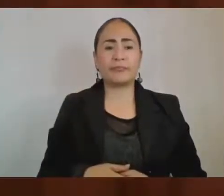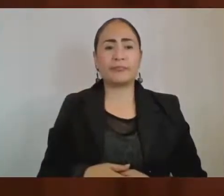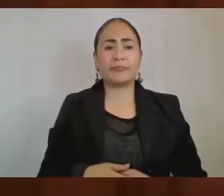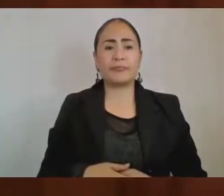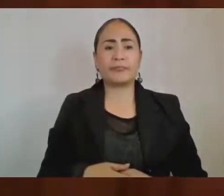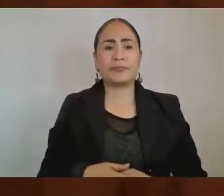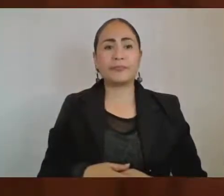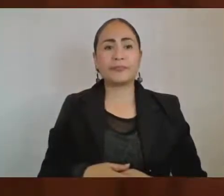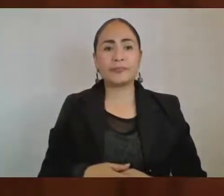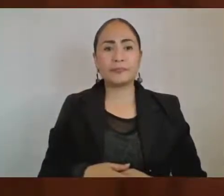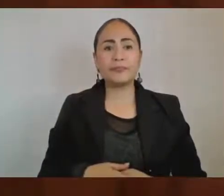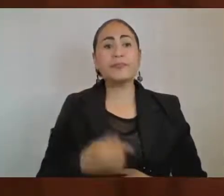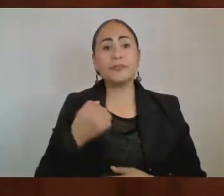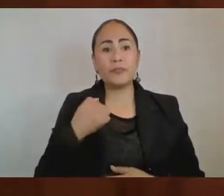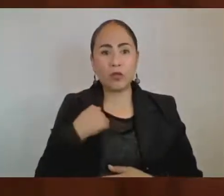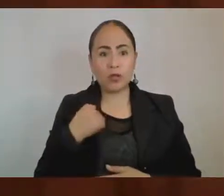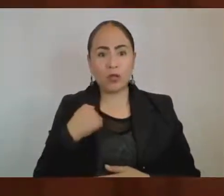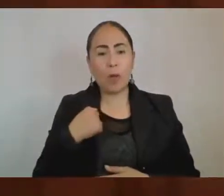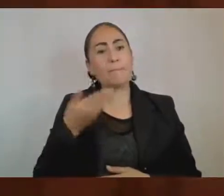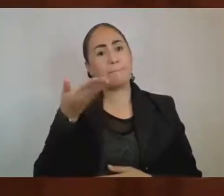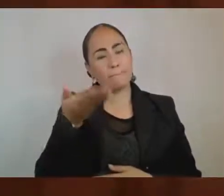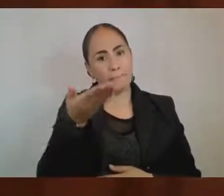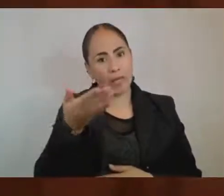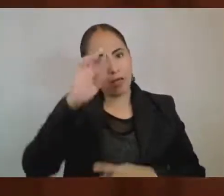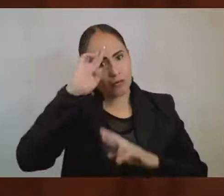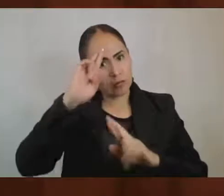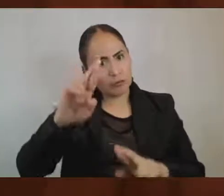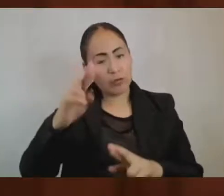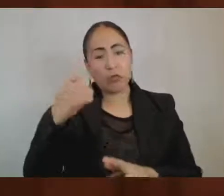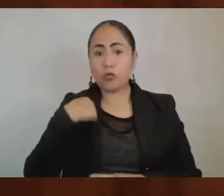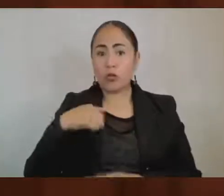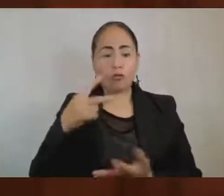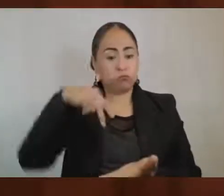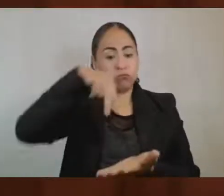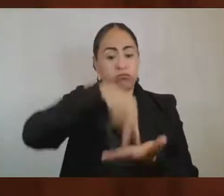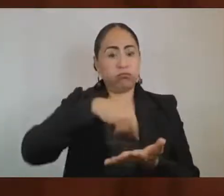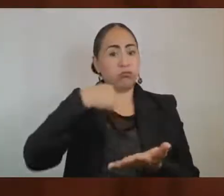pido respeto porque yo siempre he respetado a los oradores.